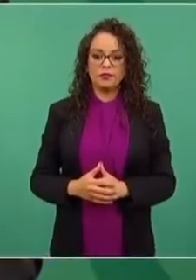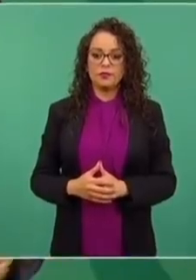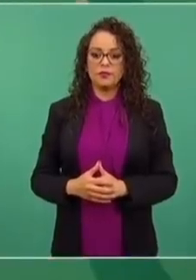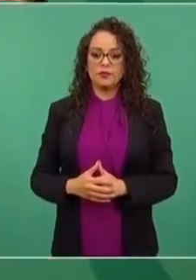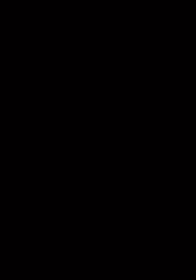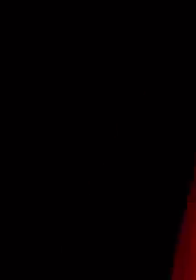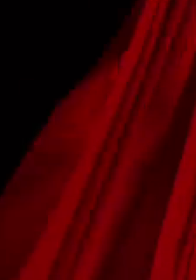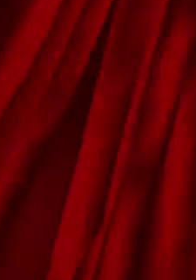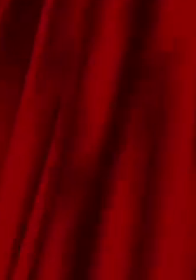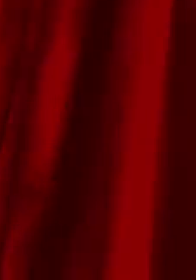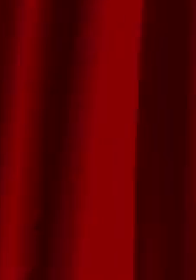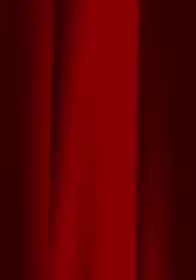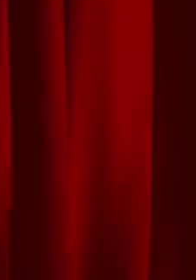Juntos.